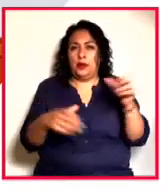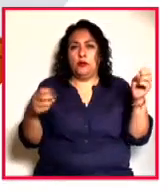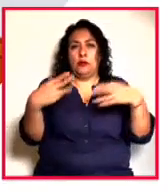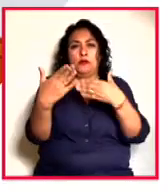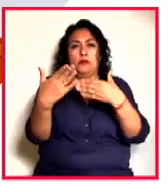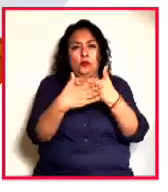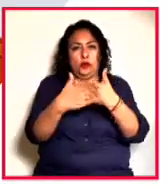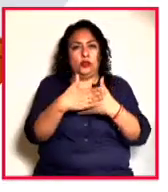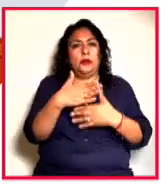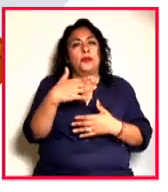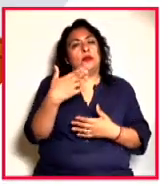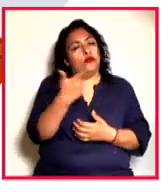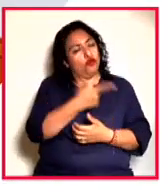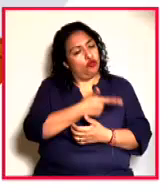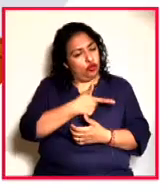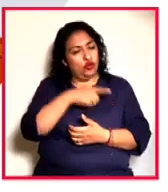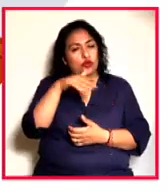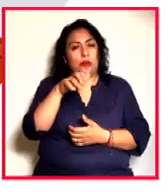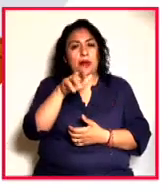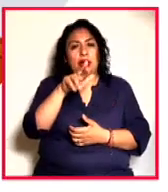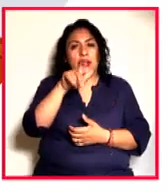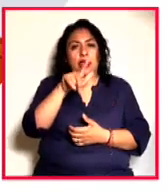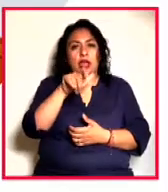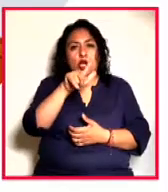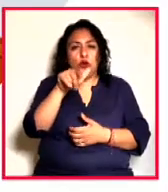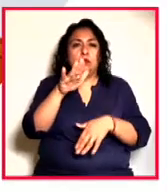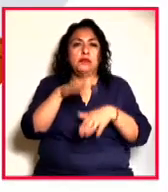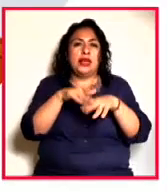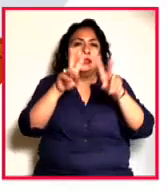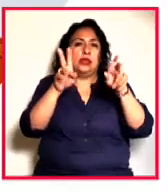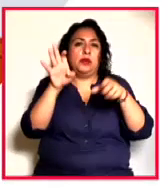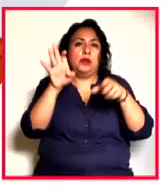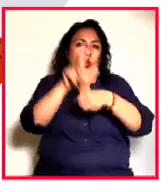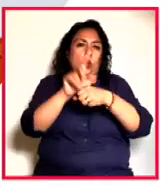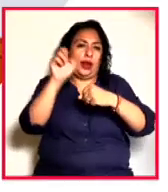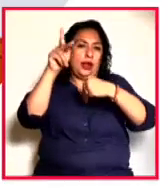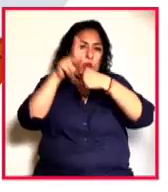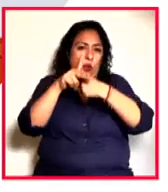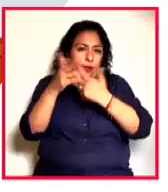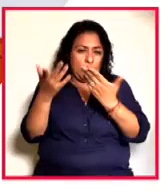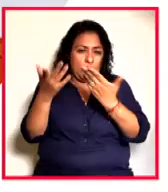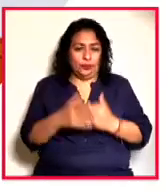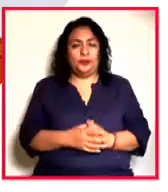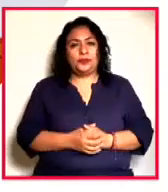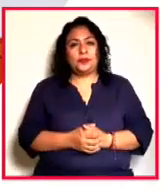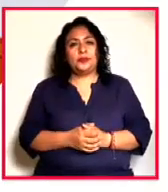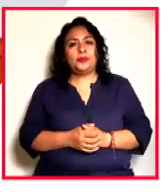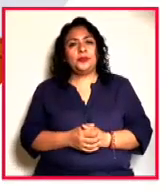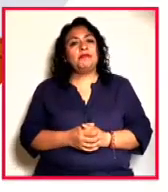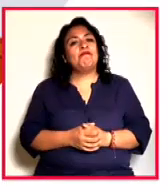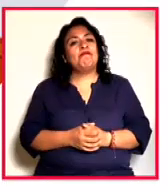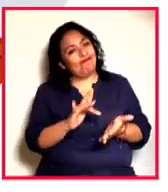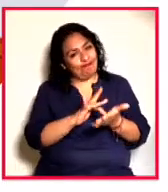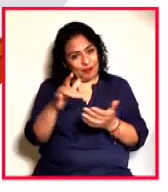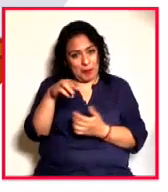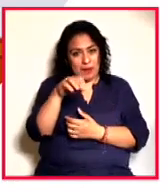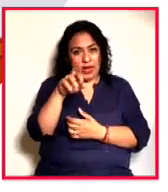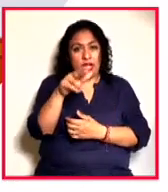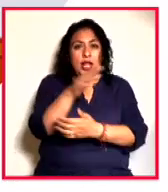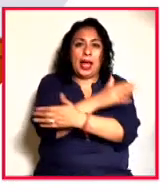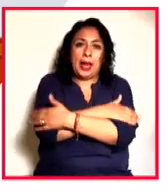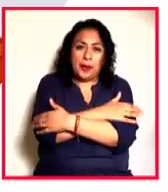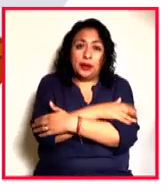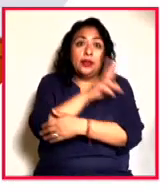próxima. Con mucho gusto, María Luz Moralera, con más temas culturales europeos. Gracias, María Luz. Un abrazo y dan